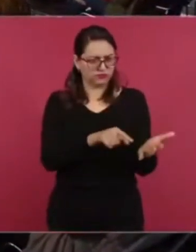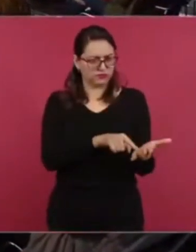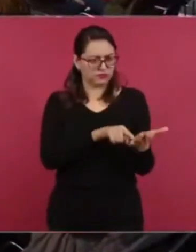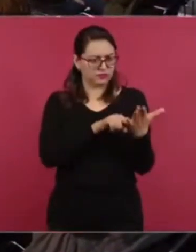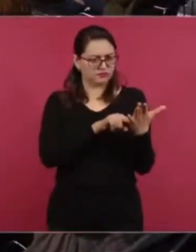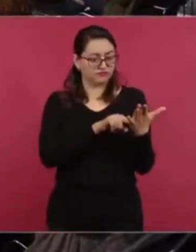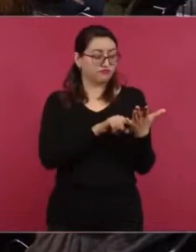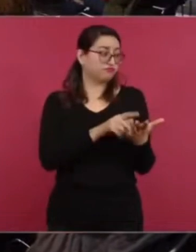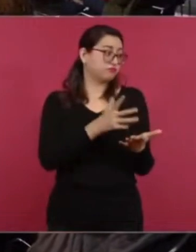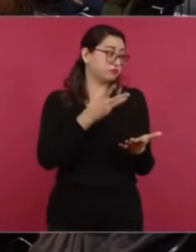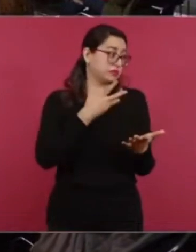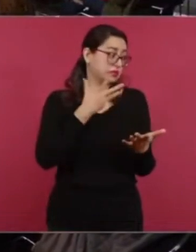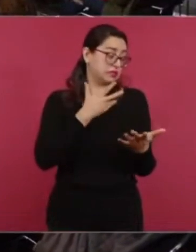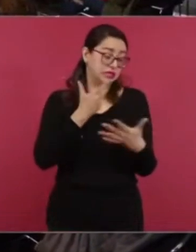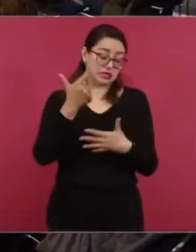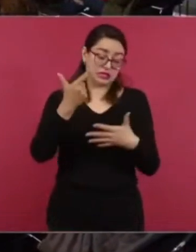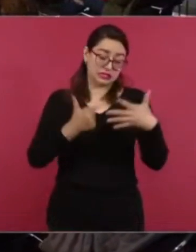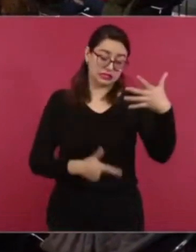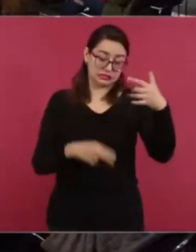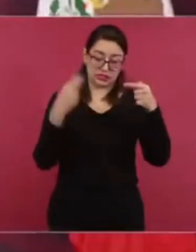si está ahí la lista,